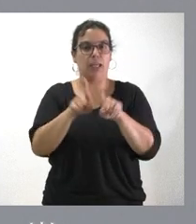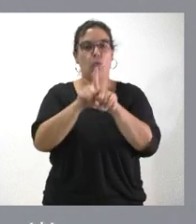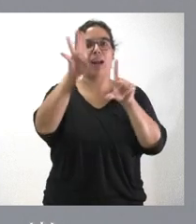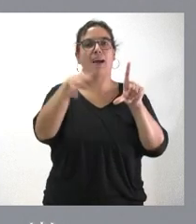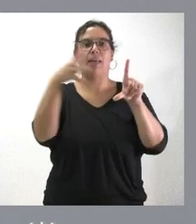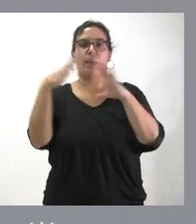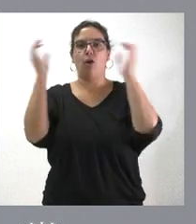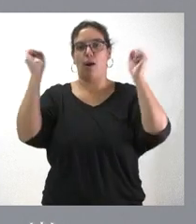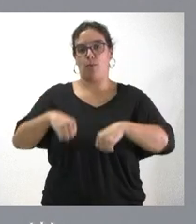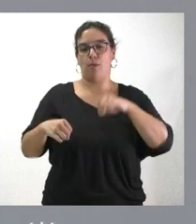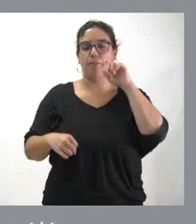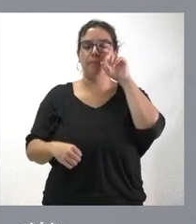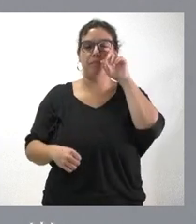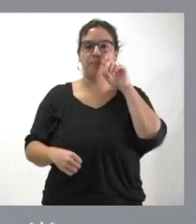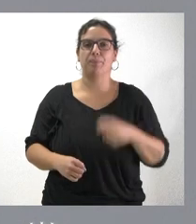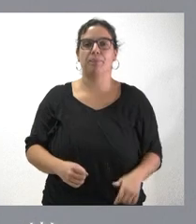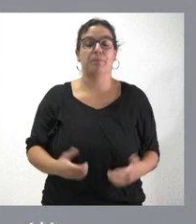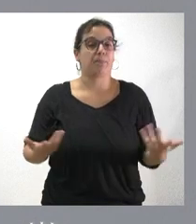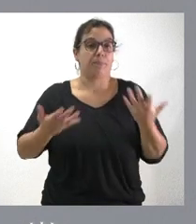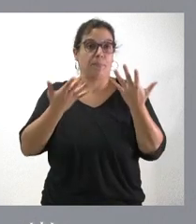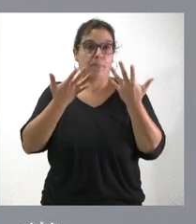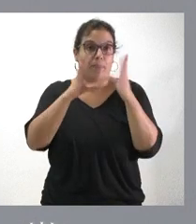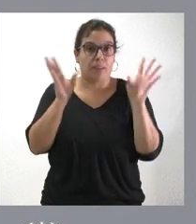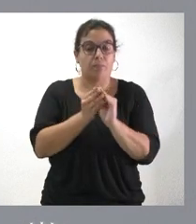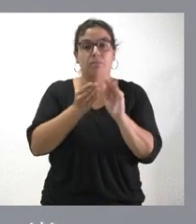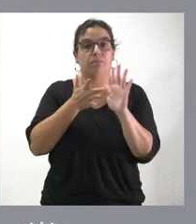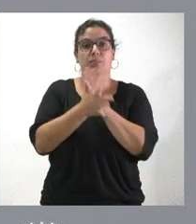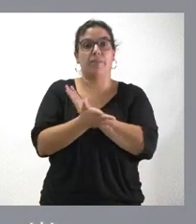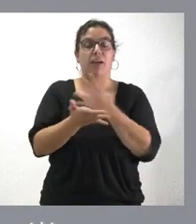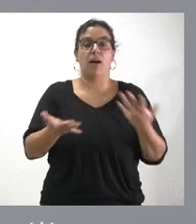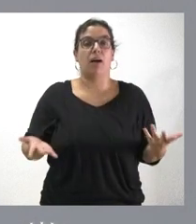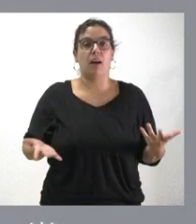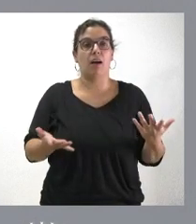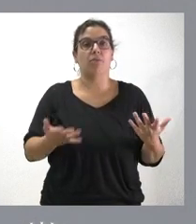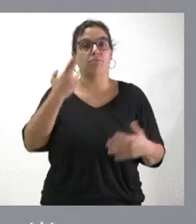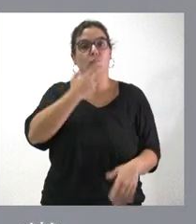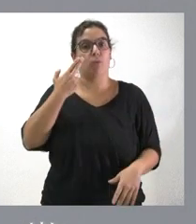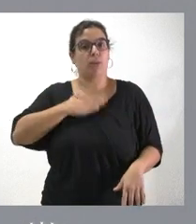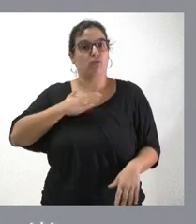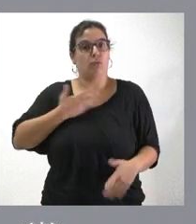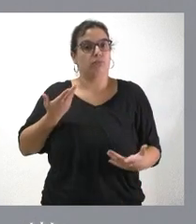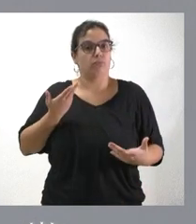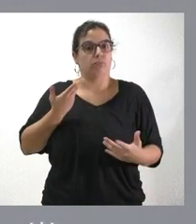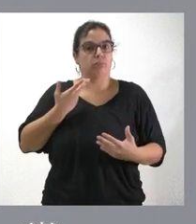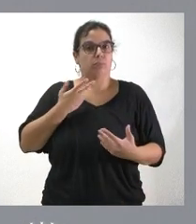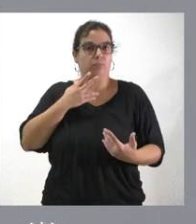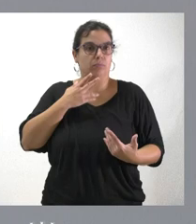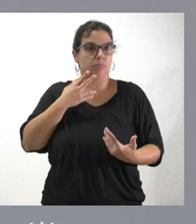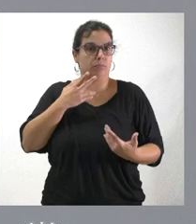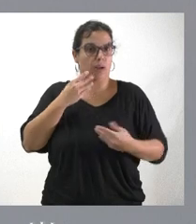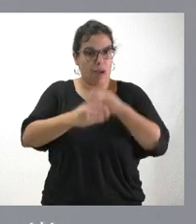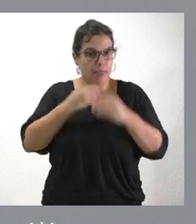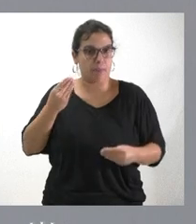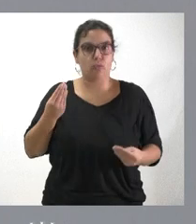el año 2024. En definitiva, hacemos frente a ese compromiso que habíamos asumido, que asumimos el año pasado